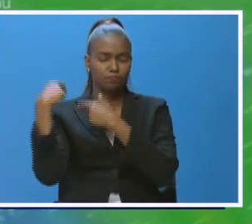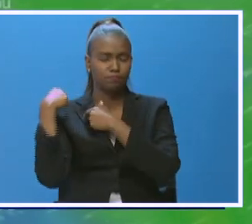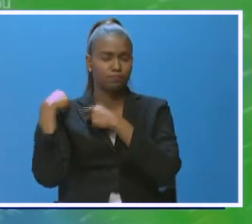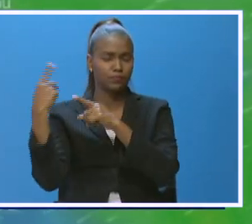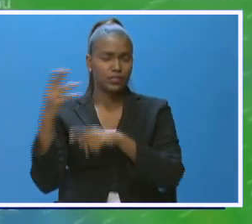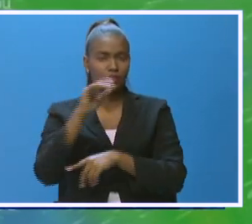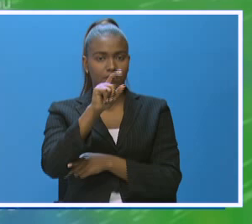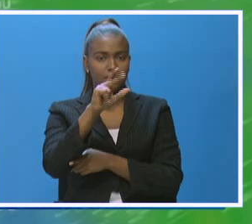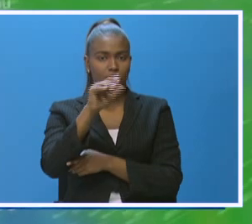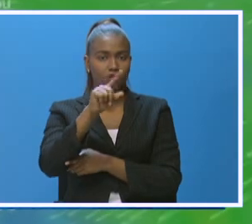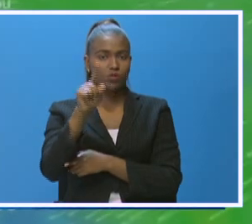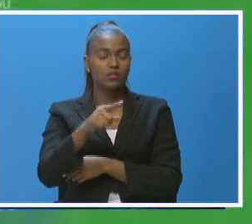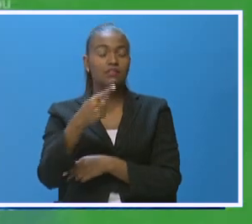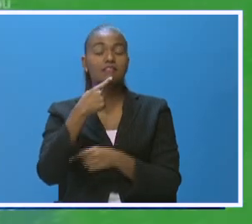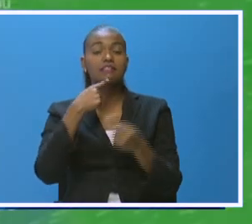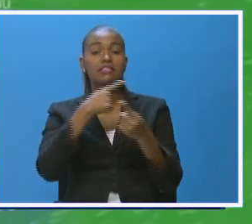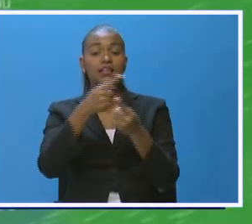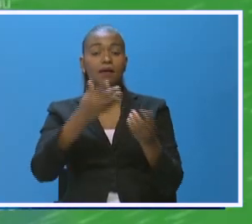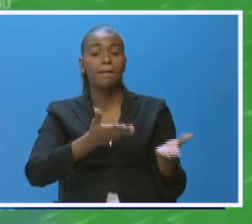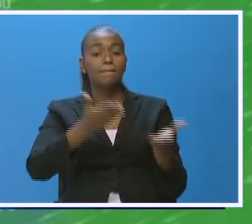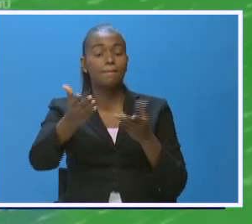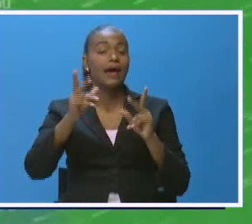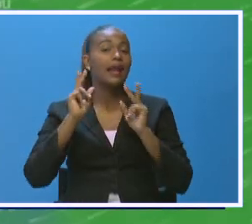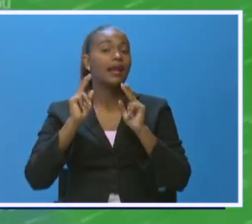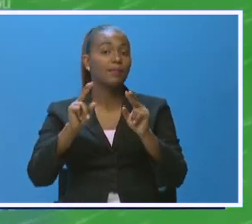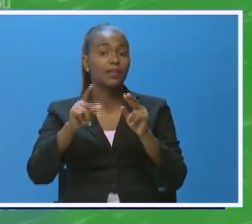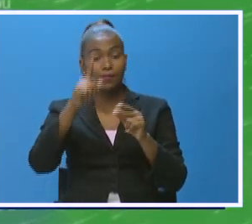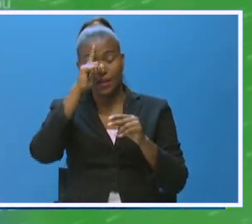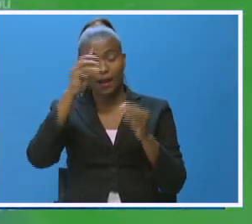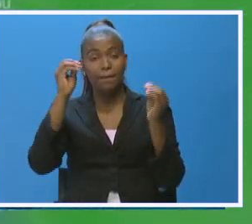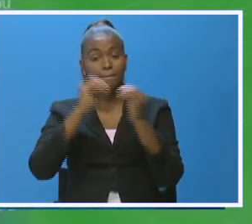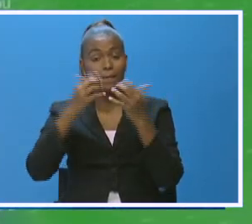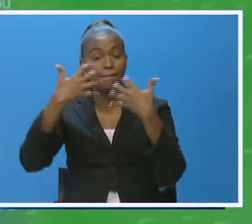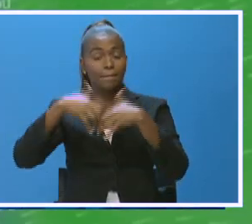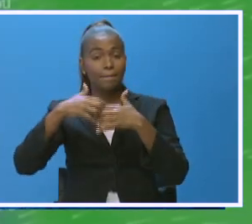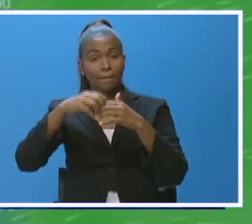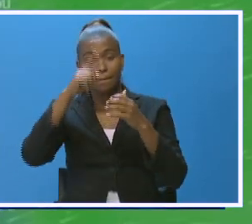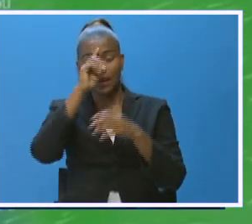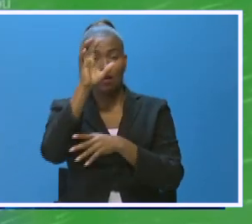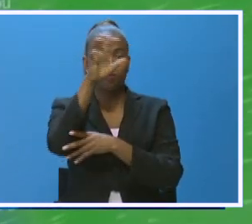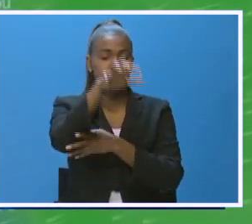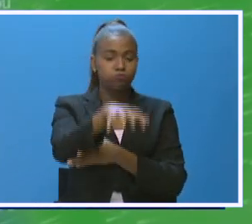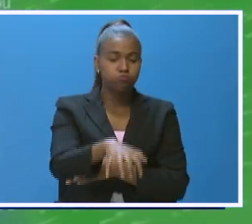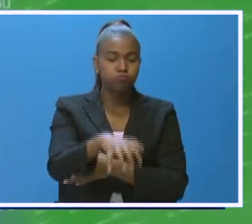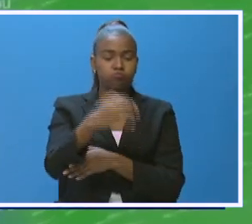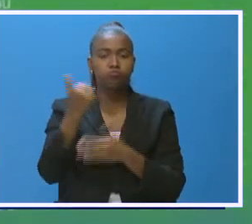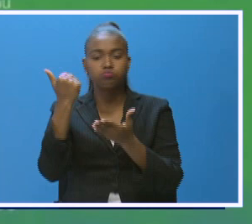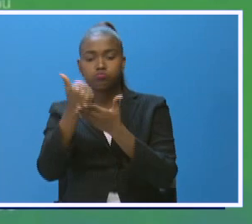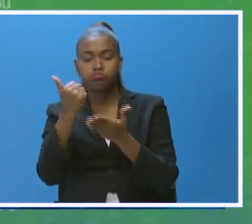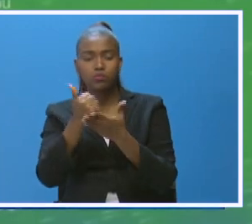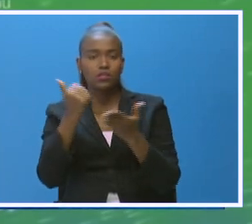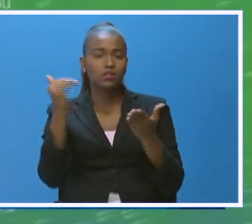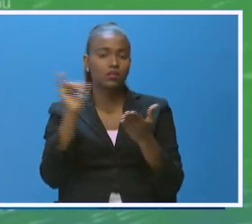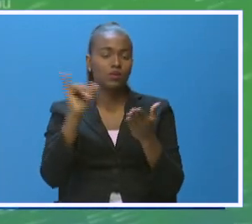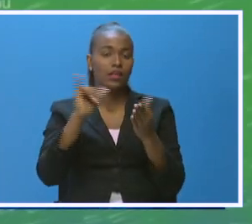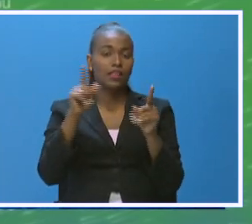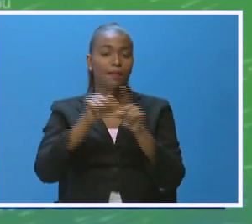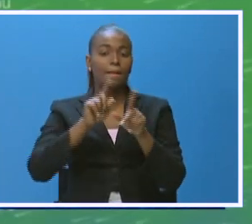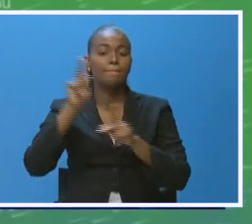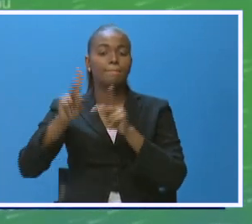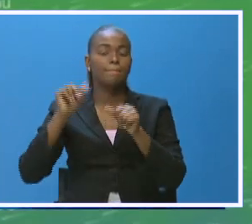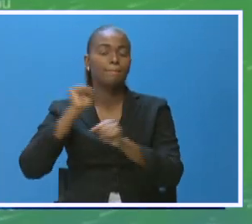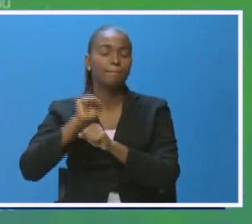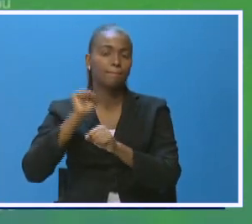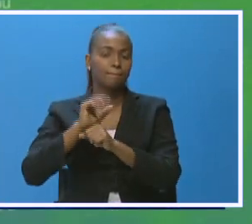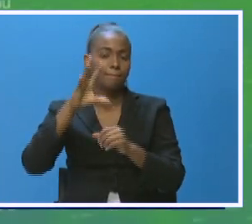agropecuaria Limber Cruz dispuso el envío inmediato de más maquinarias como tractores, palas mecánicas, bulldozer y personal